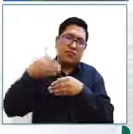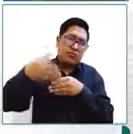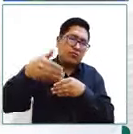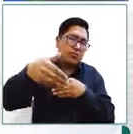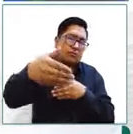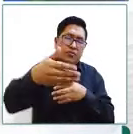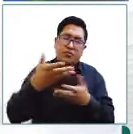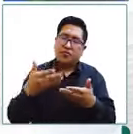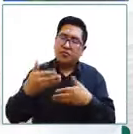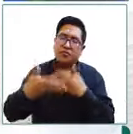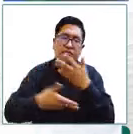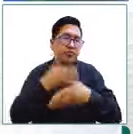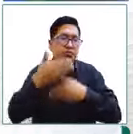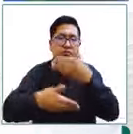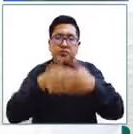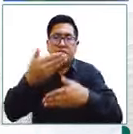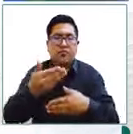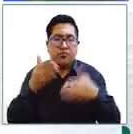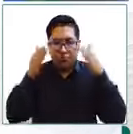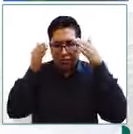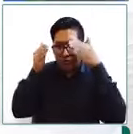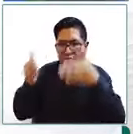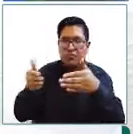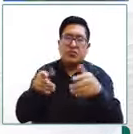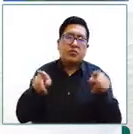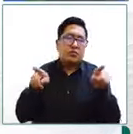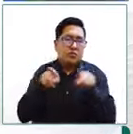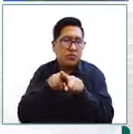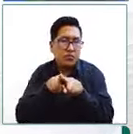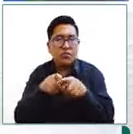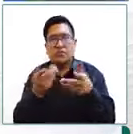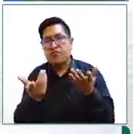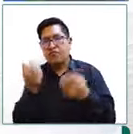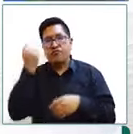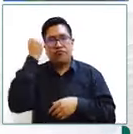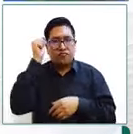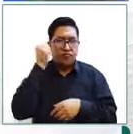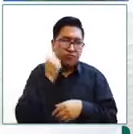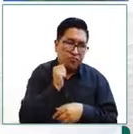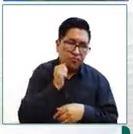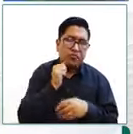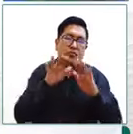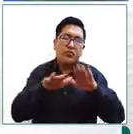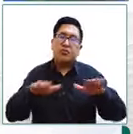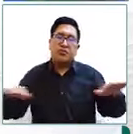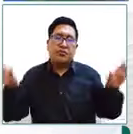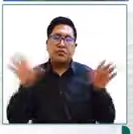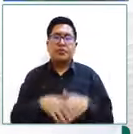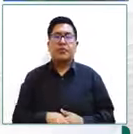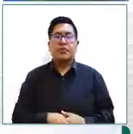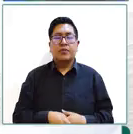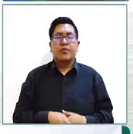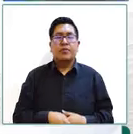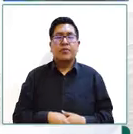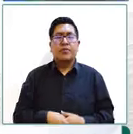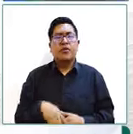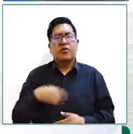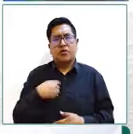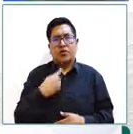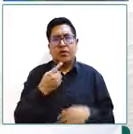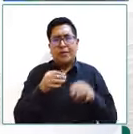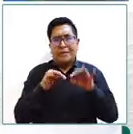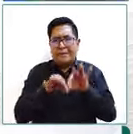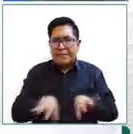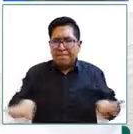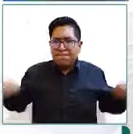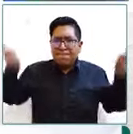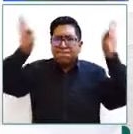protección y asistencia integrales de sus hermanas, bueno, de las niñas, niños y adolescentes. Algo que quiero resaltar en